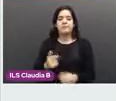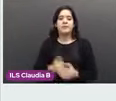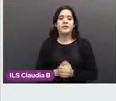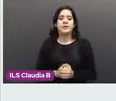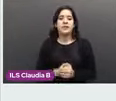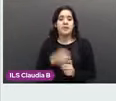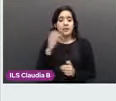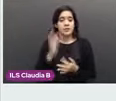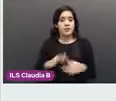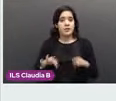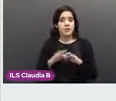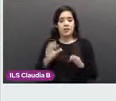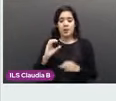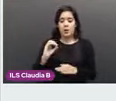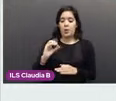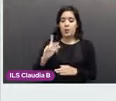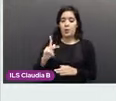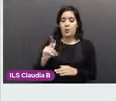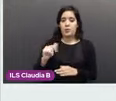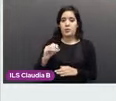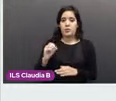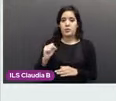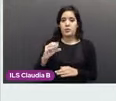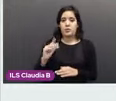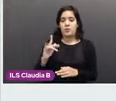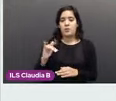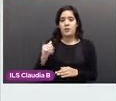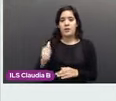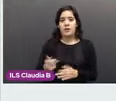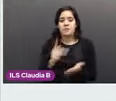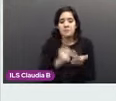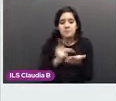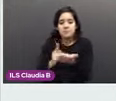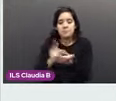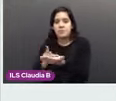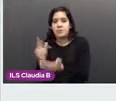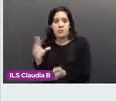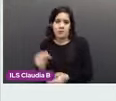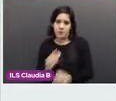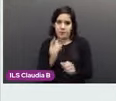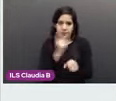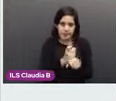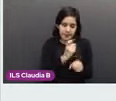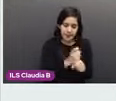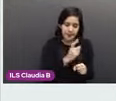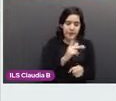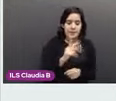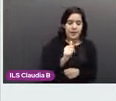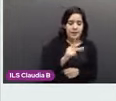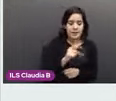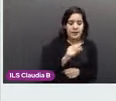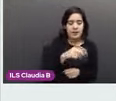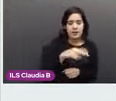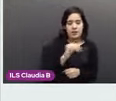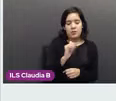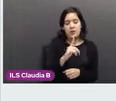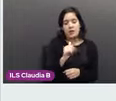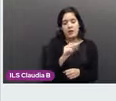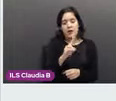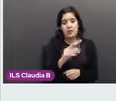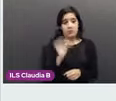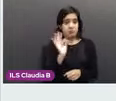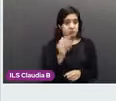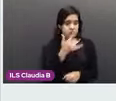en primera instancia. Si el papá Nicolau sale alterado, hay que hacerme referencia al servicio de colposcopía para, si es